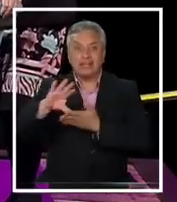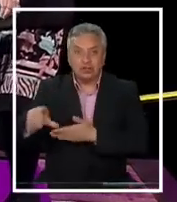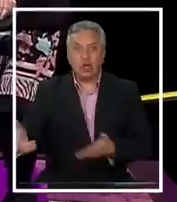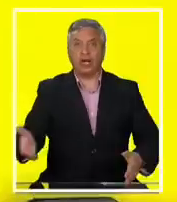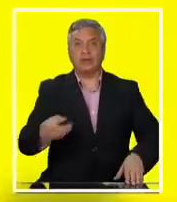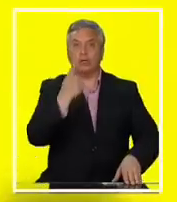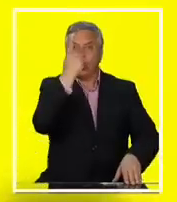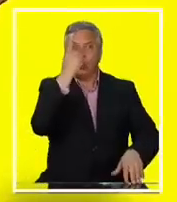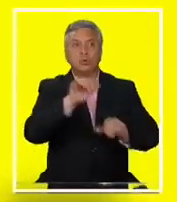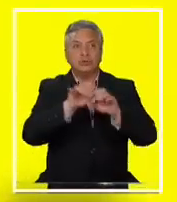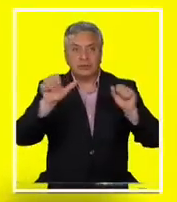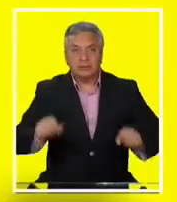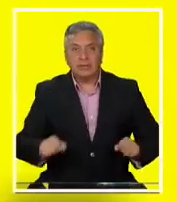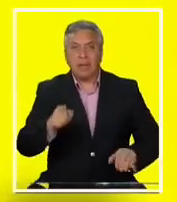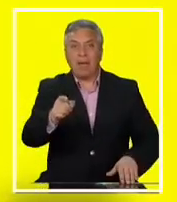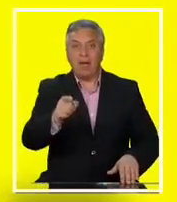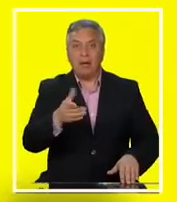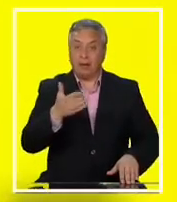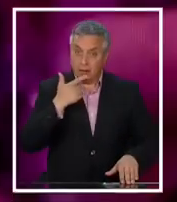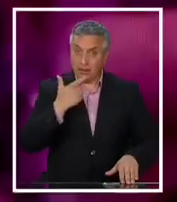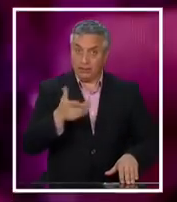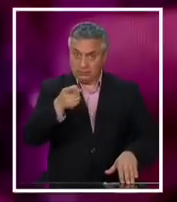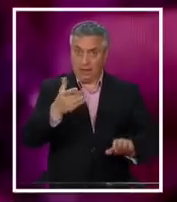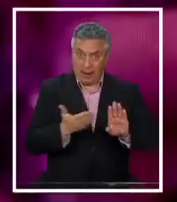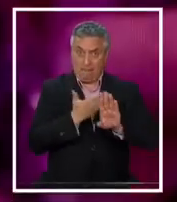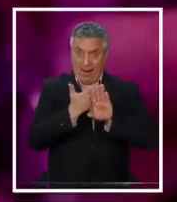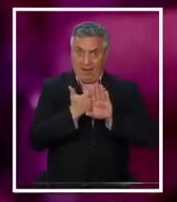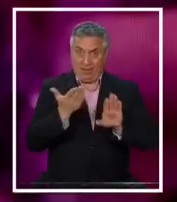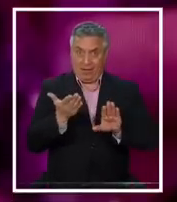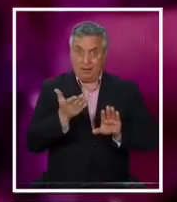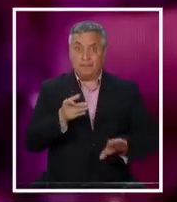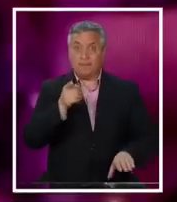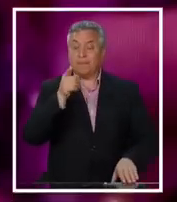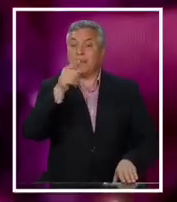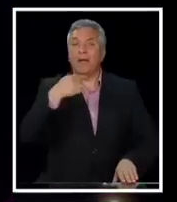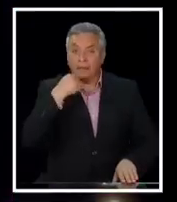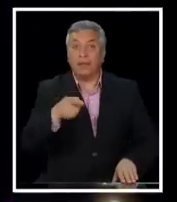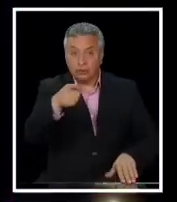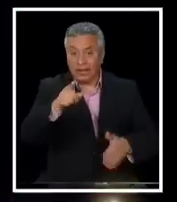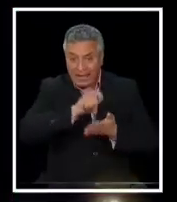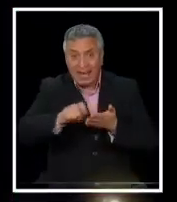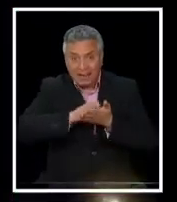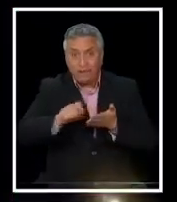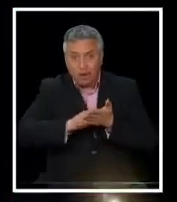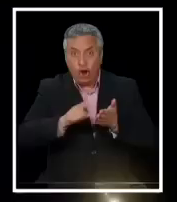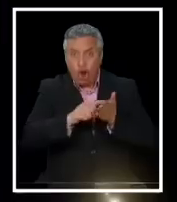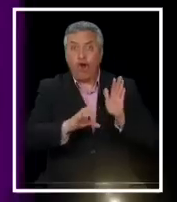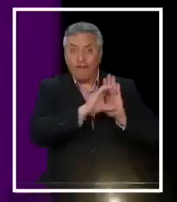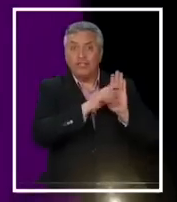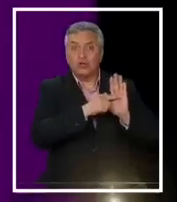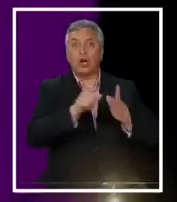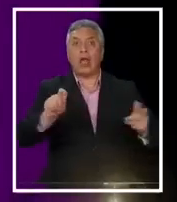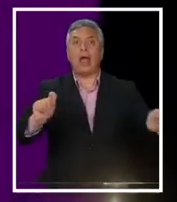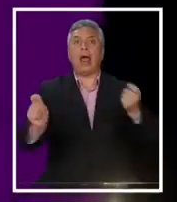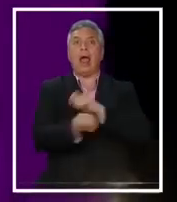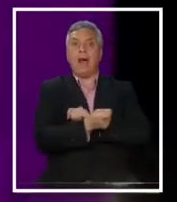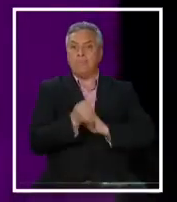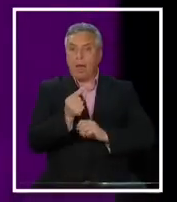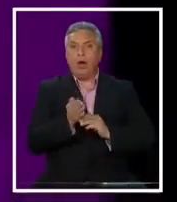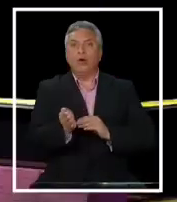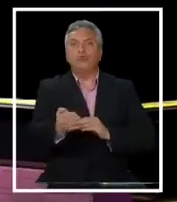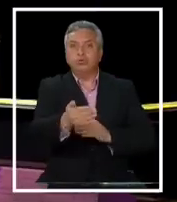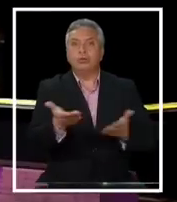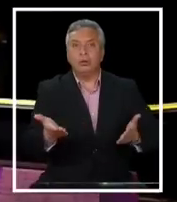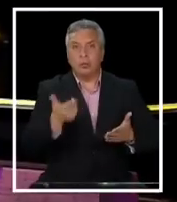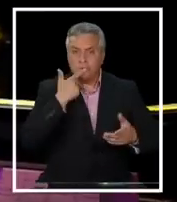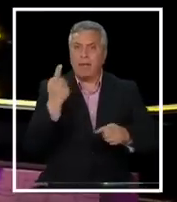sistema de justicia. si eso se apruebe en el Congreso es de espaldas a la gente. Perdón, tú estás... Lo que escribió la convención se lo estás cambiando a la vuelta de la esquina. Por supuesto.